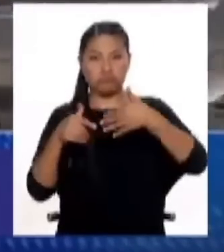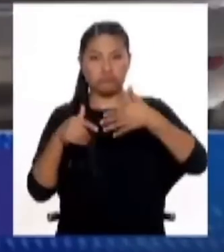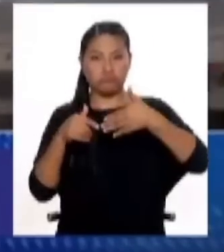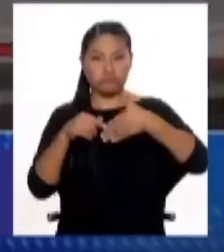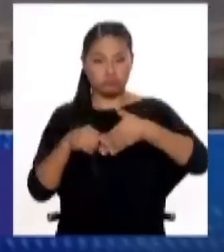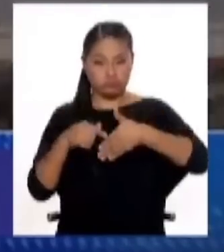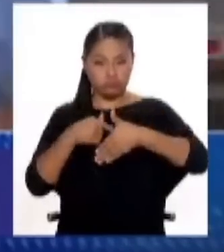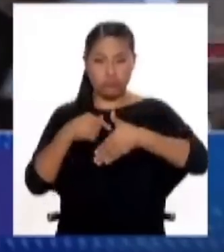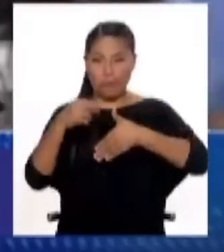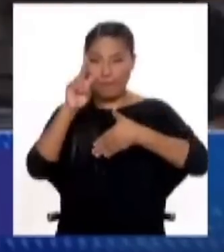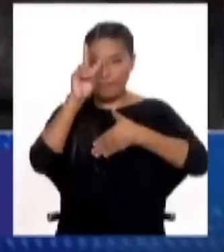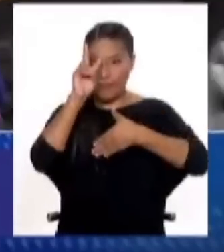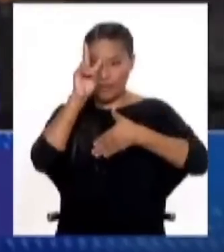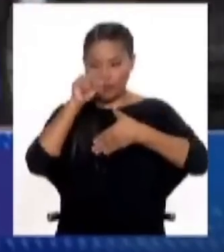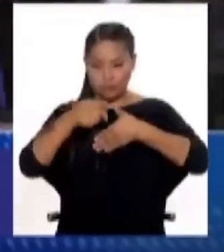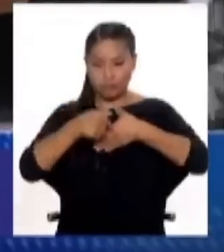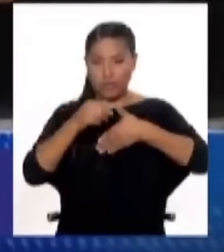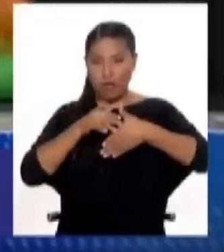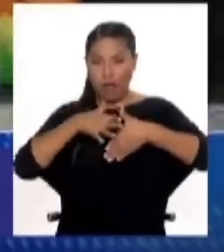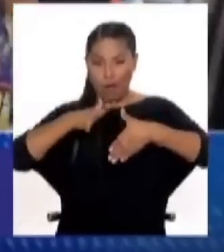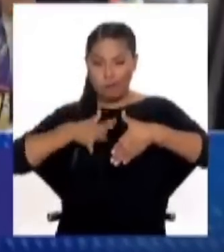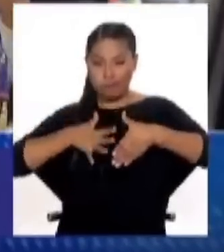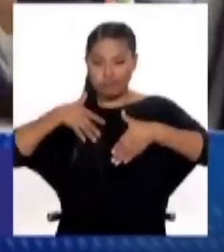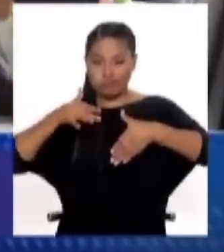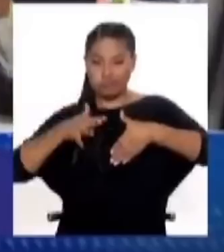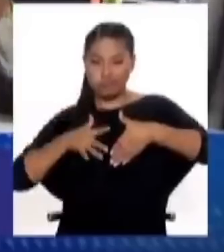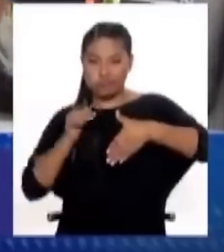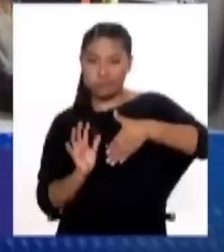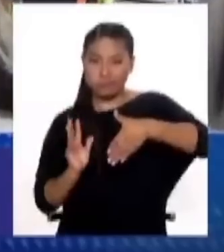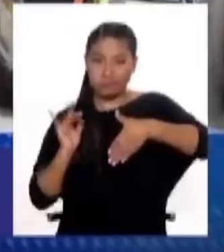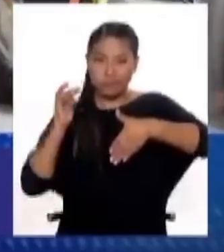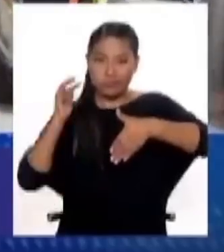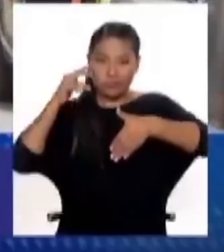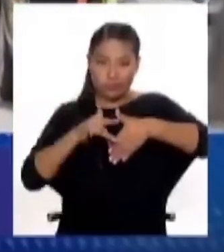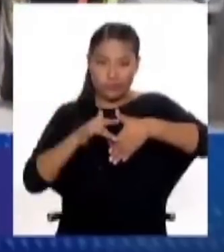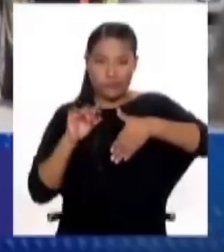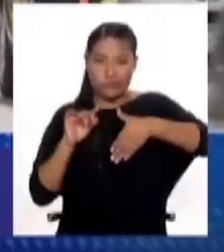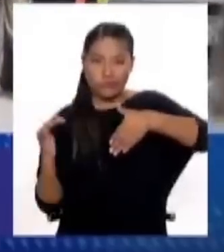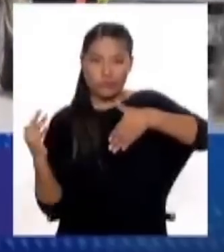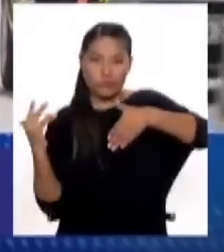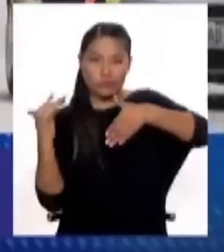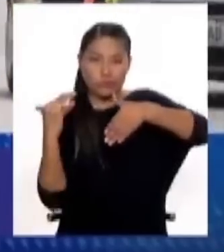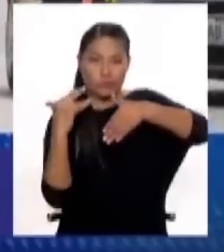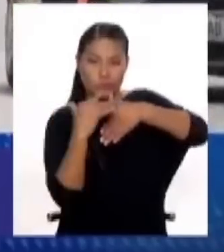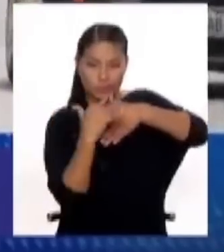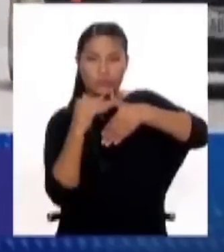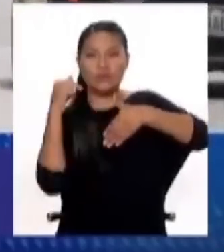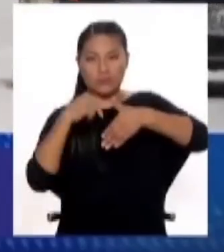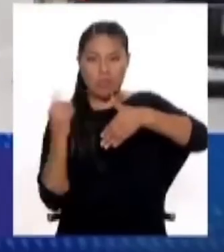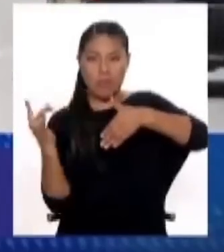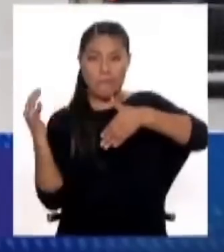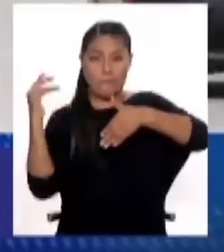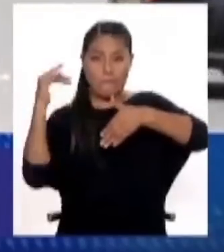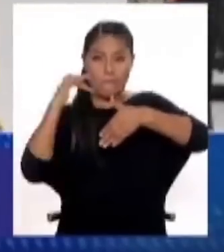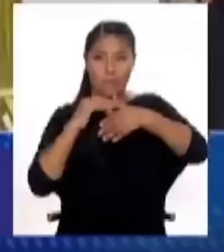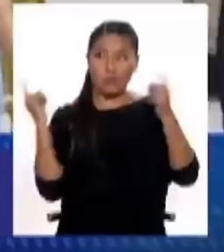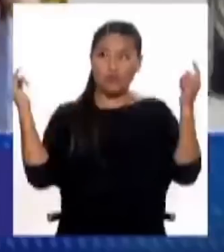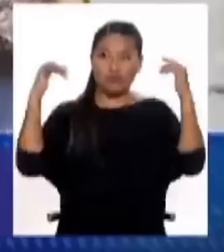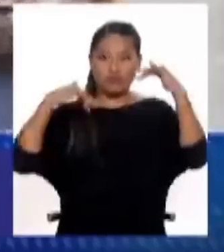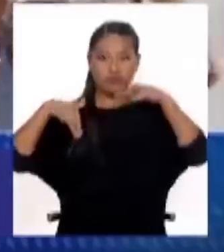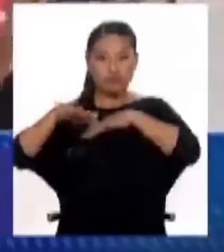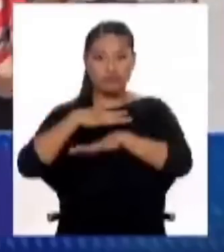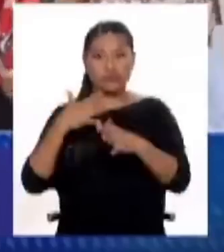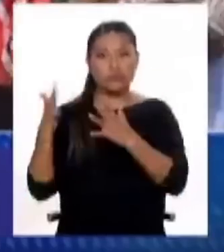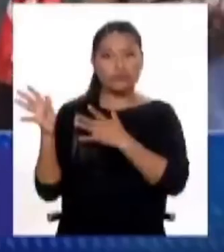próximo, y alrededor del 66% en el Pacífico Central. Entonces estamos hablando de una condición cálida que estaría